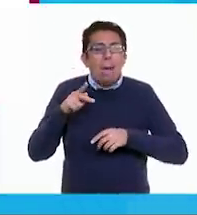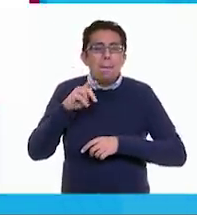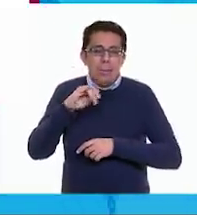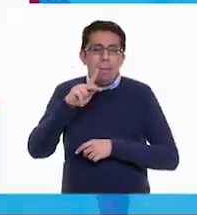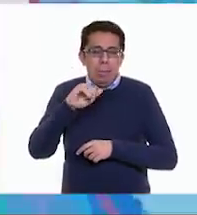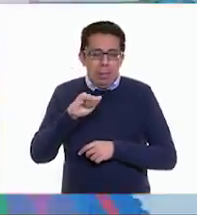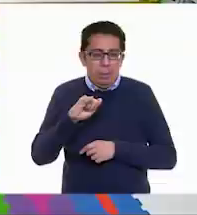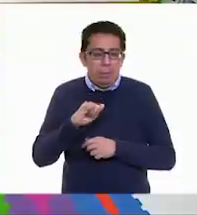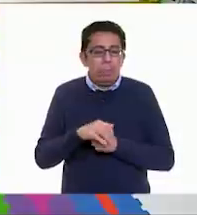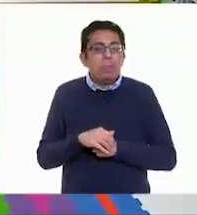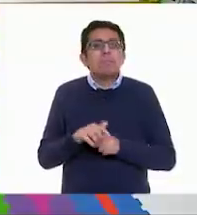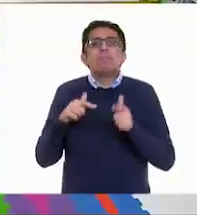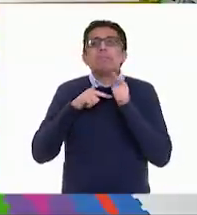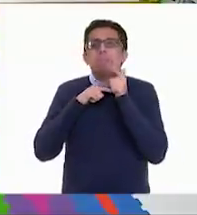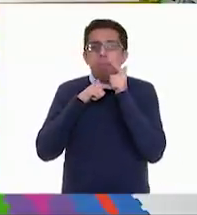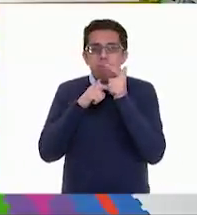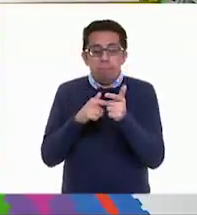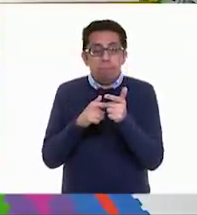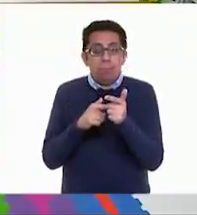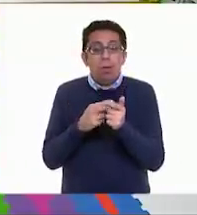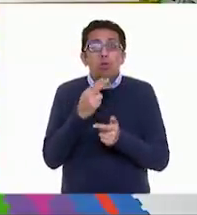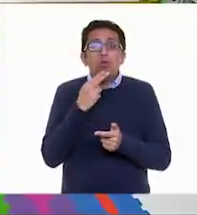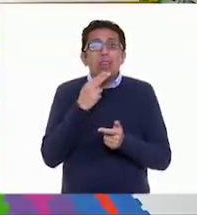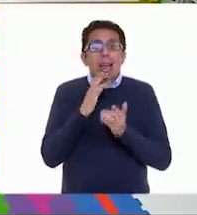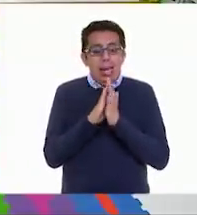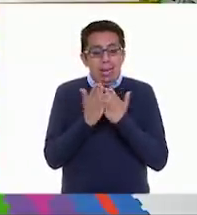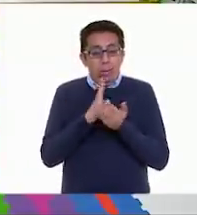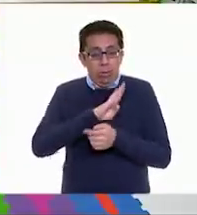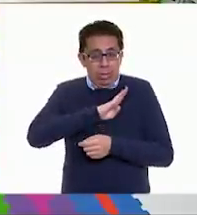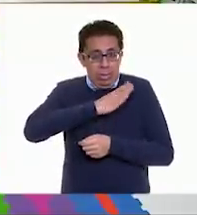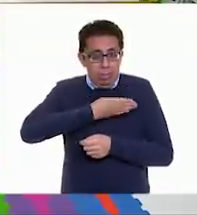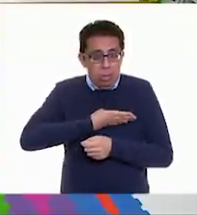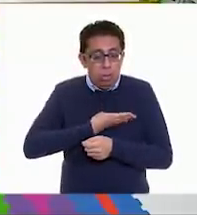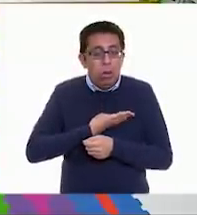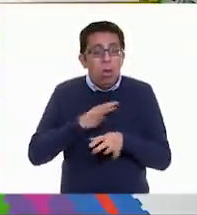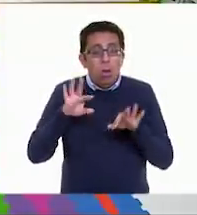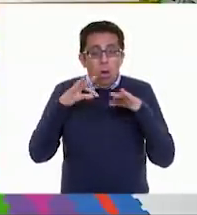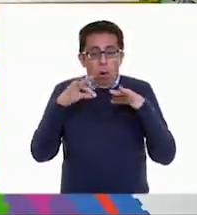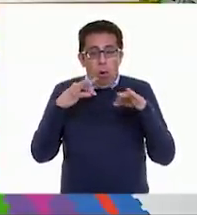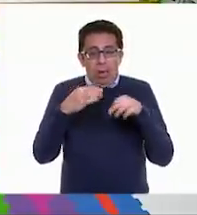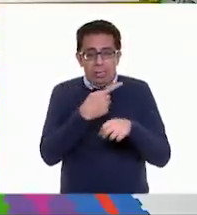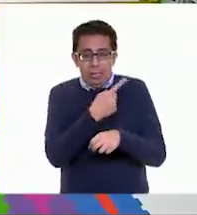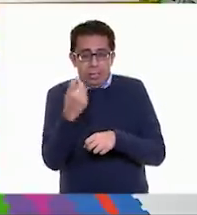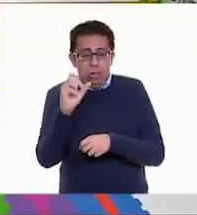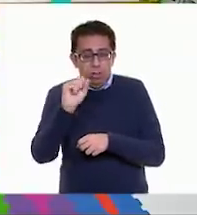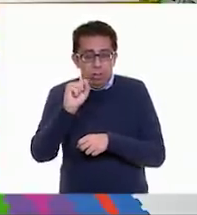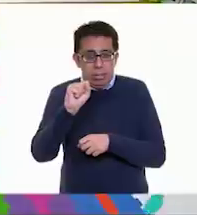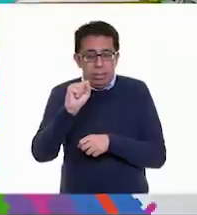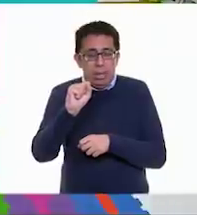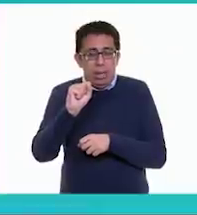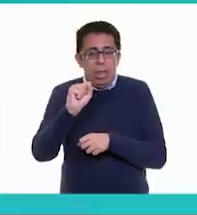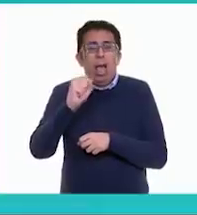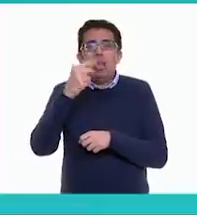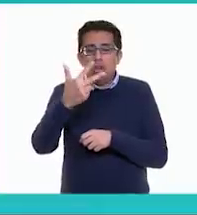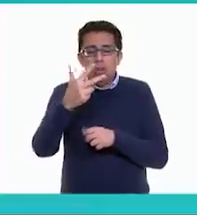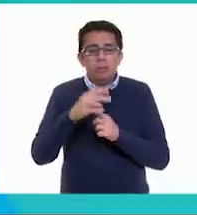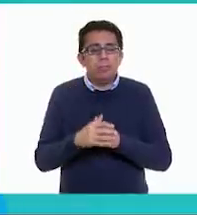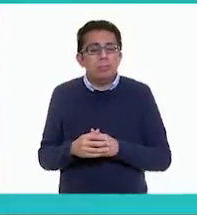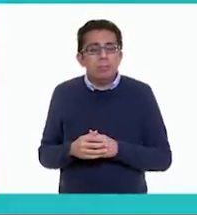continuar. Vamos a trabajar en nuestro libro de lengua materna, página 168.